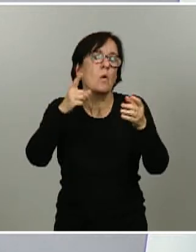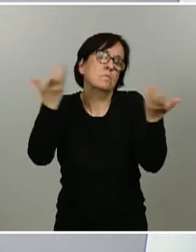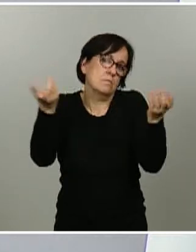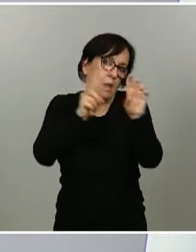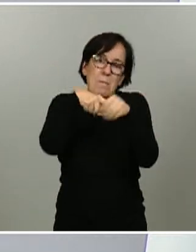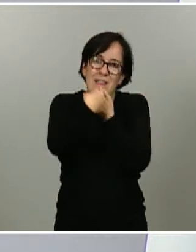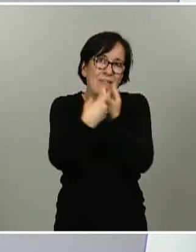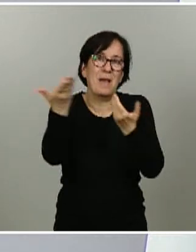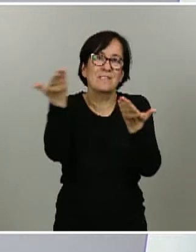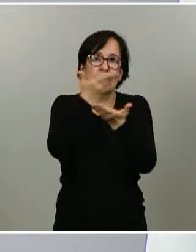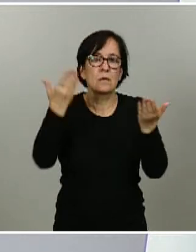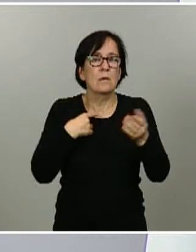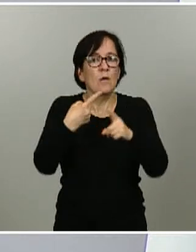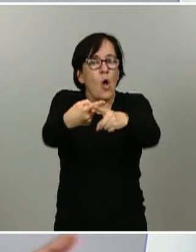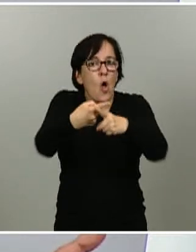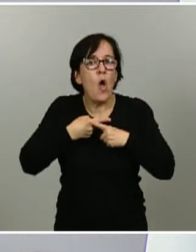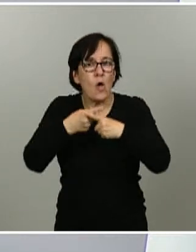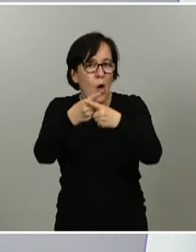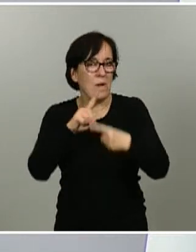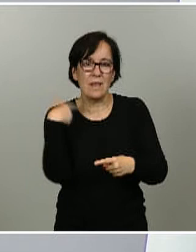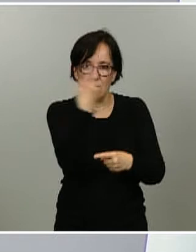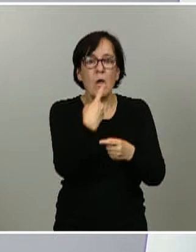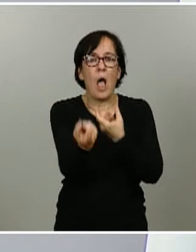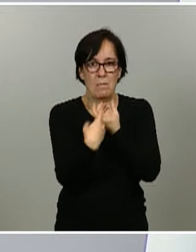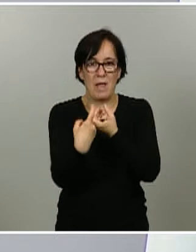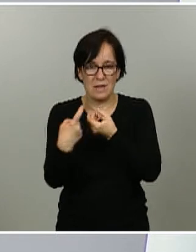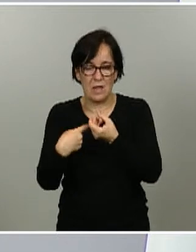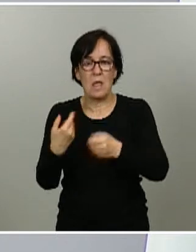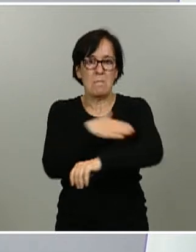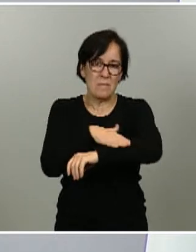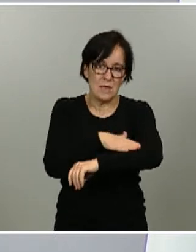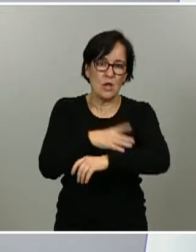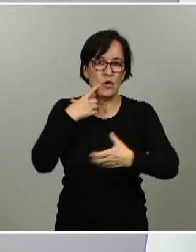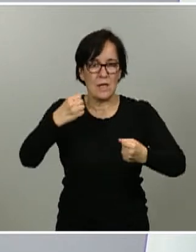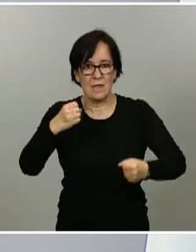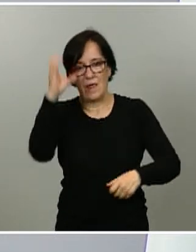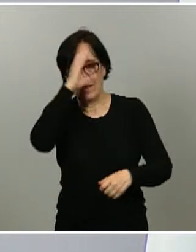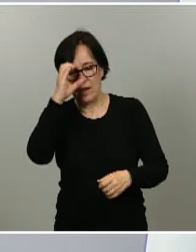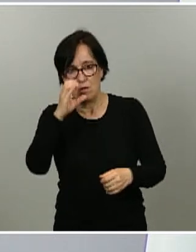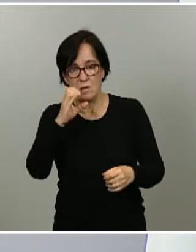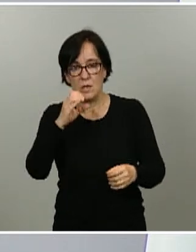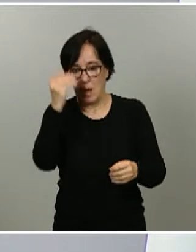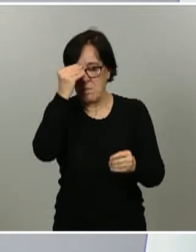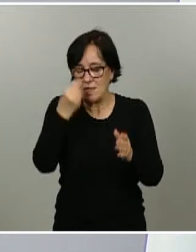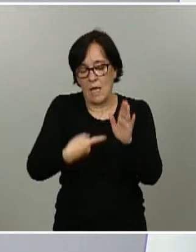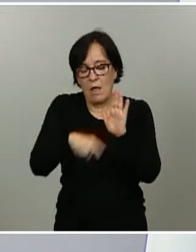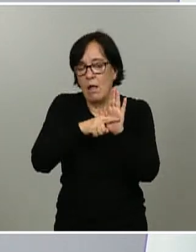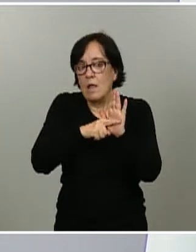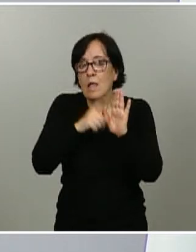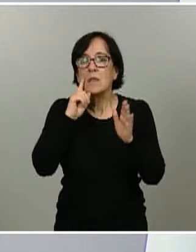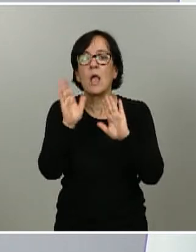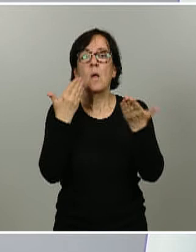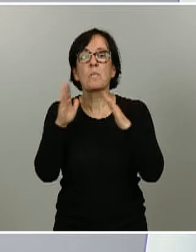autónomas como del Ministerio de Sanidad y del Ministerio de Ciencia y es un dato más a tener en cuenta las propuestas de